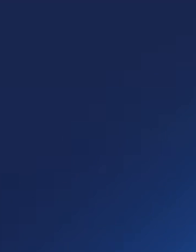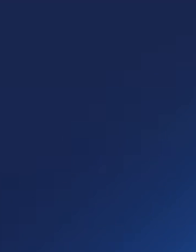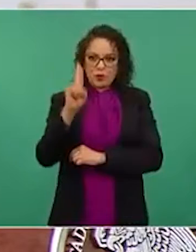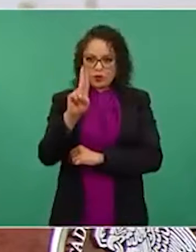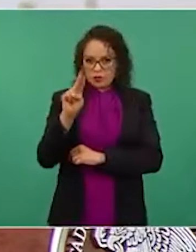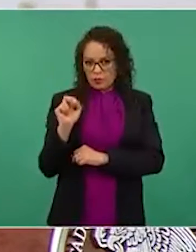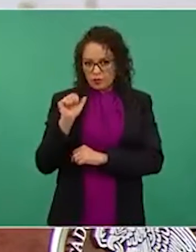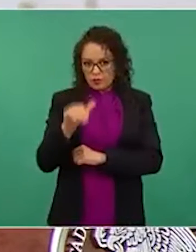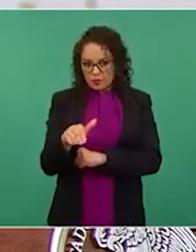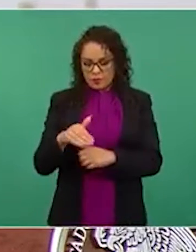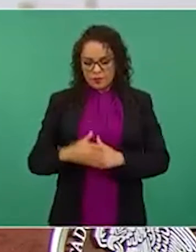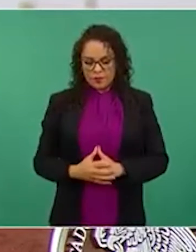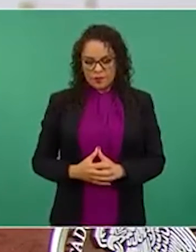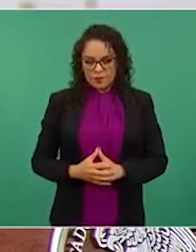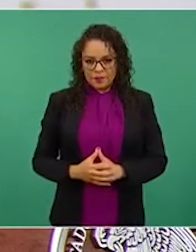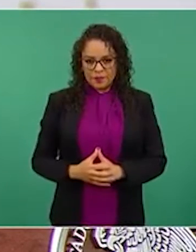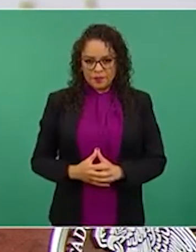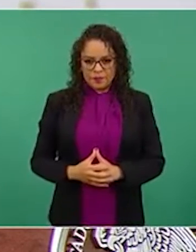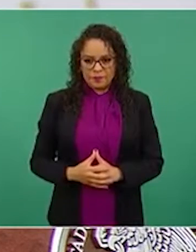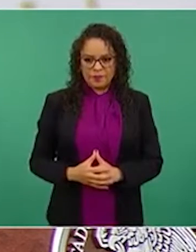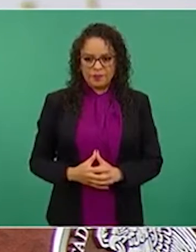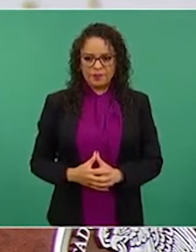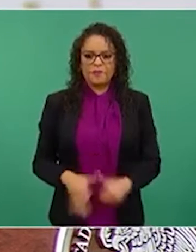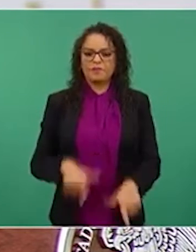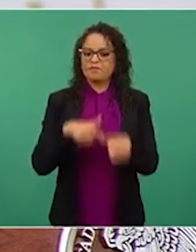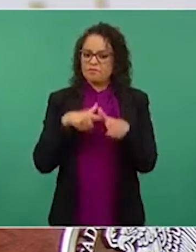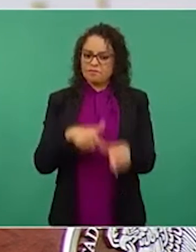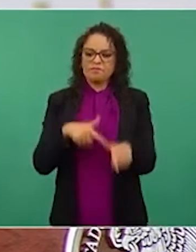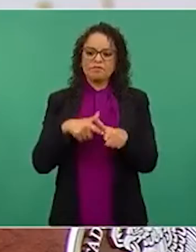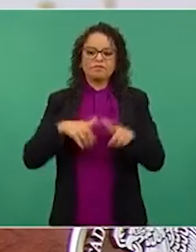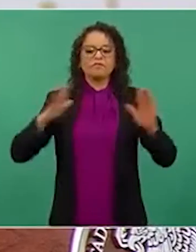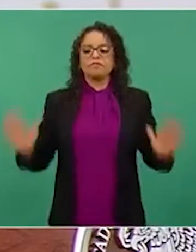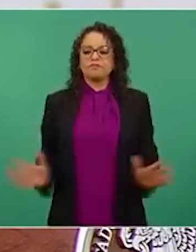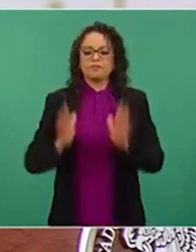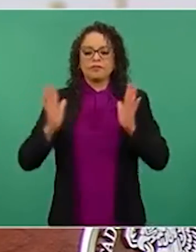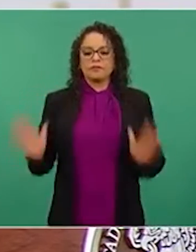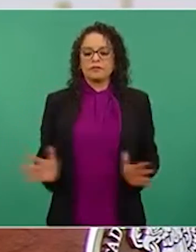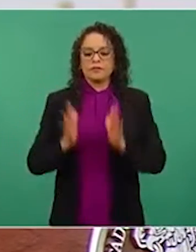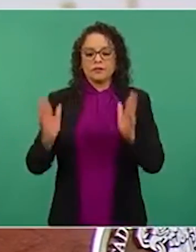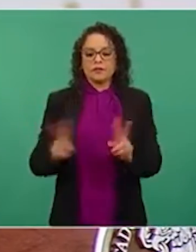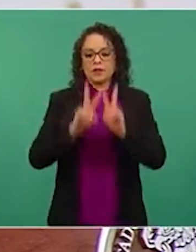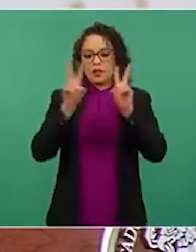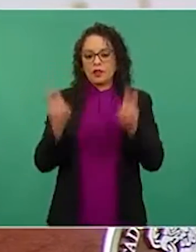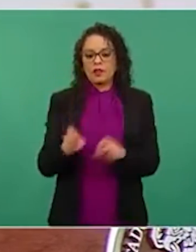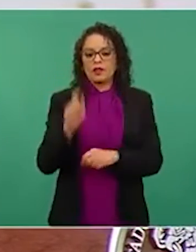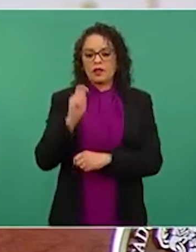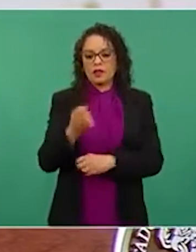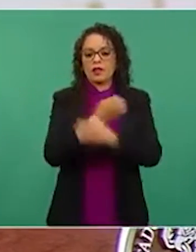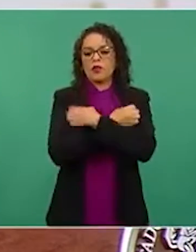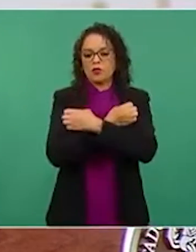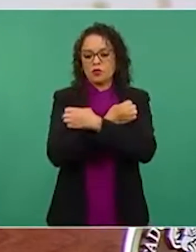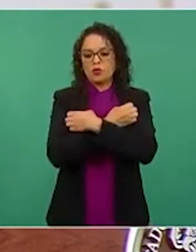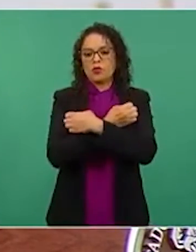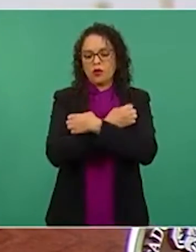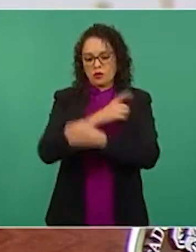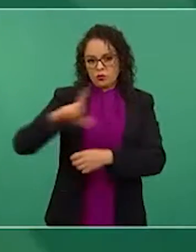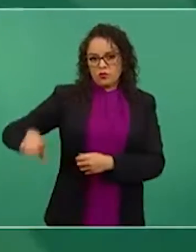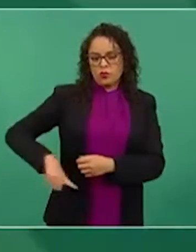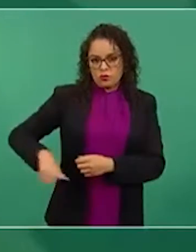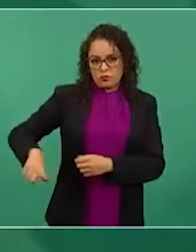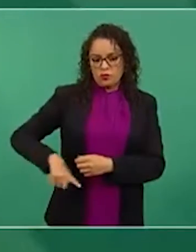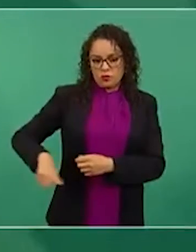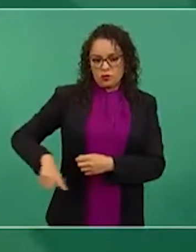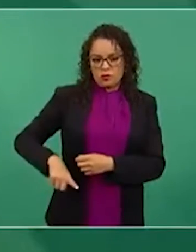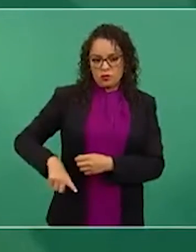Vamos a seguir impulsando la educación pública. La UNAM es una